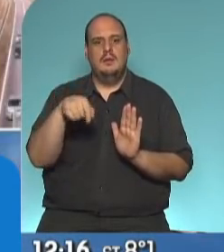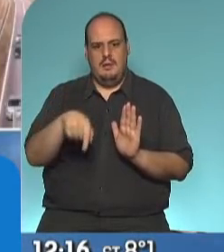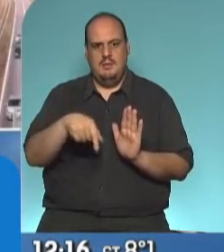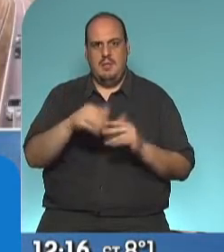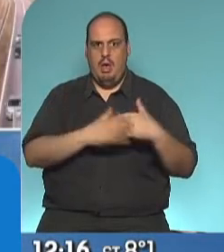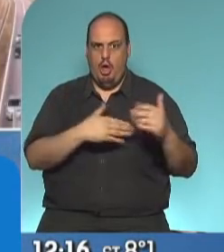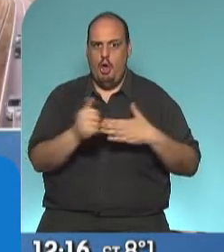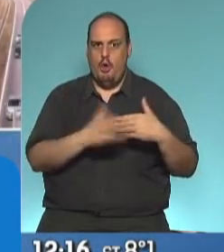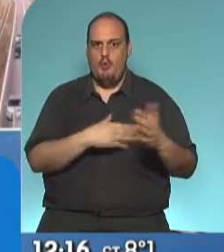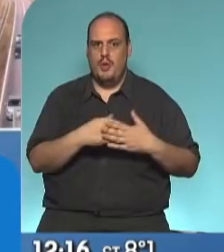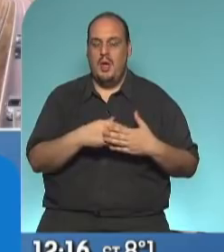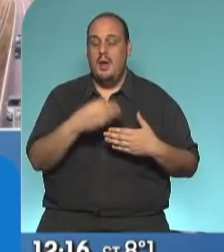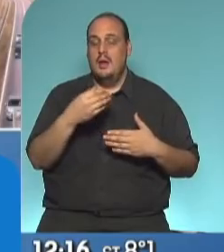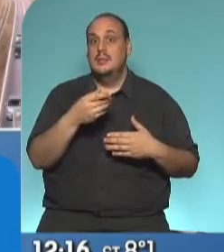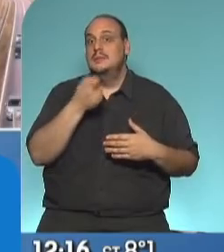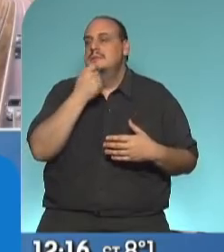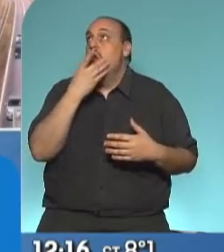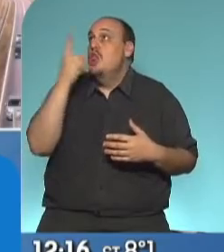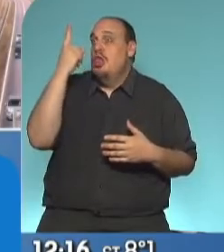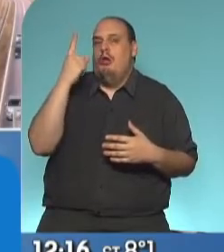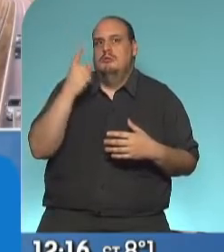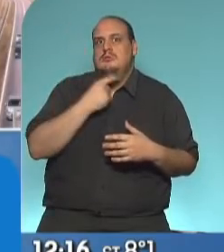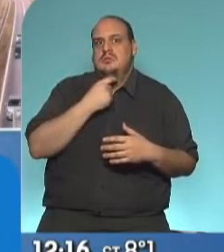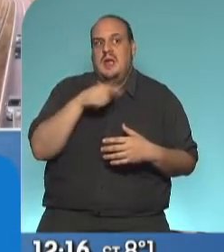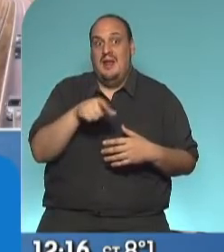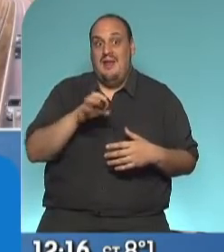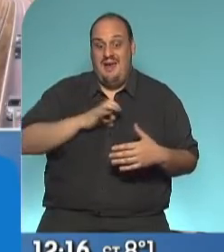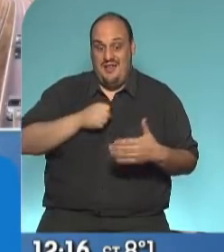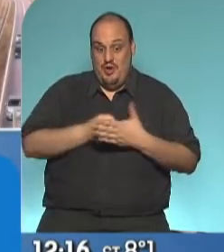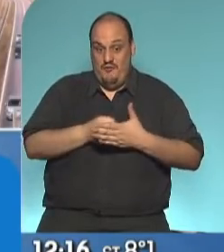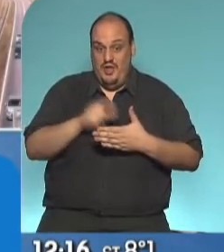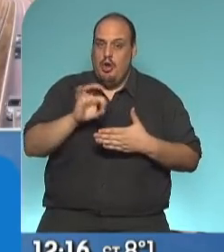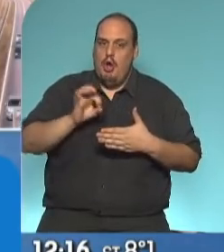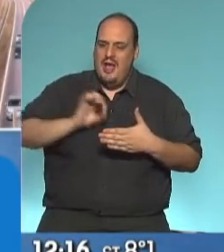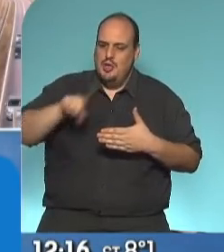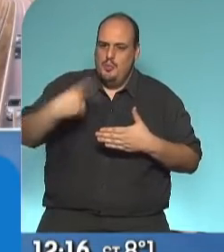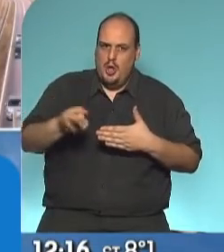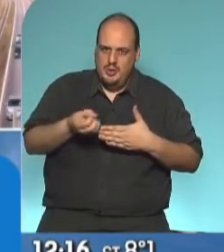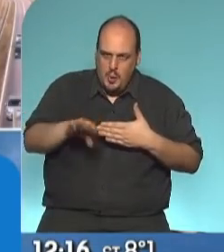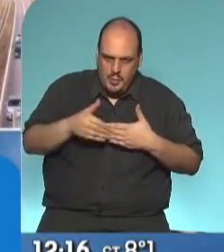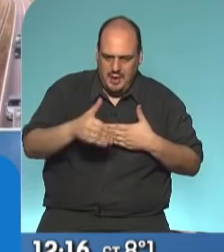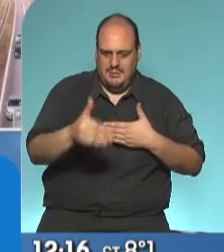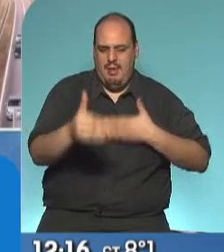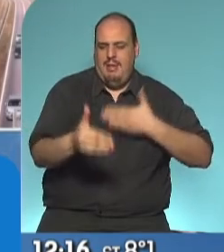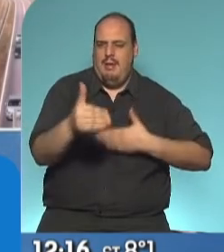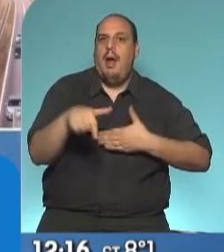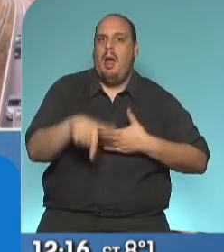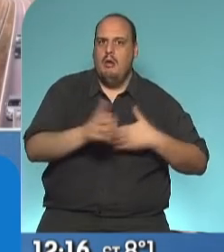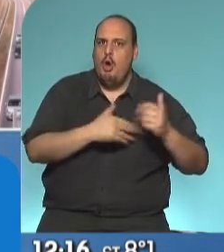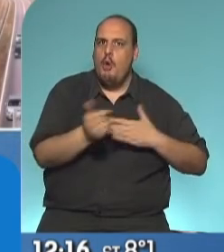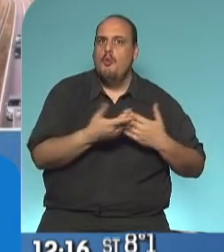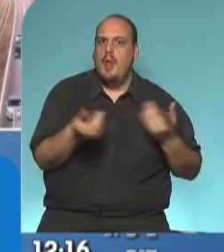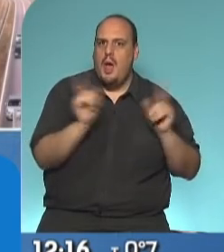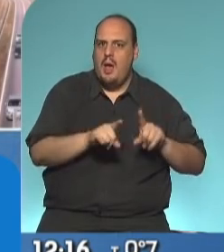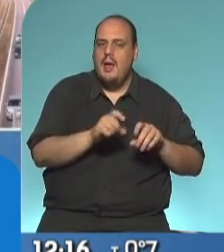obra, si Dios quiere, a fin de este año o a principios del año que viene. Y esta obra que estamos hoy acá,